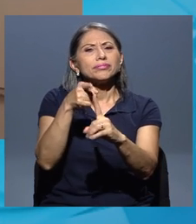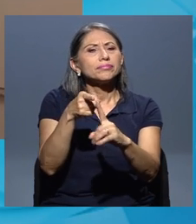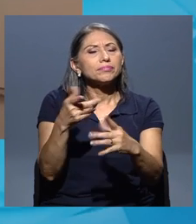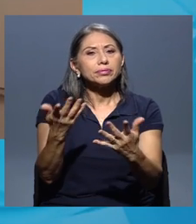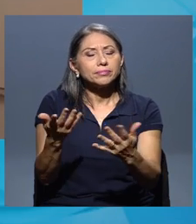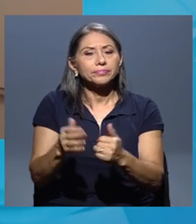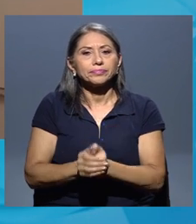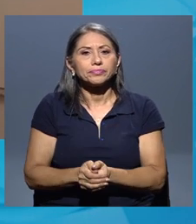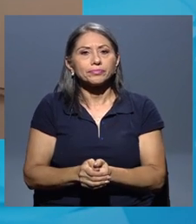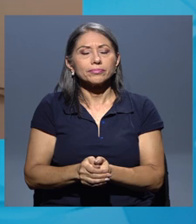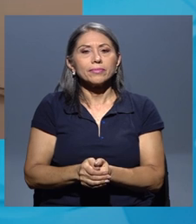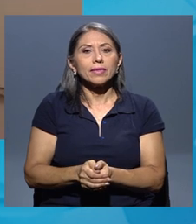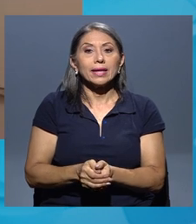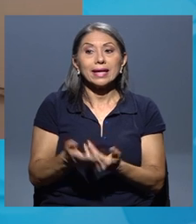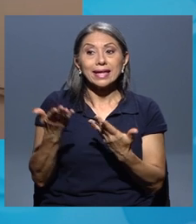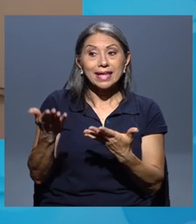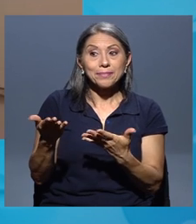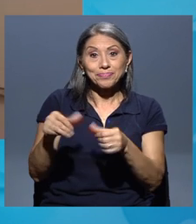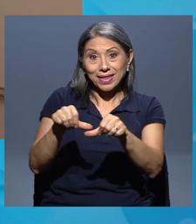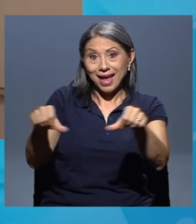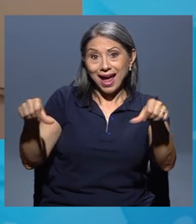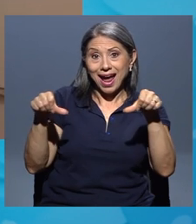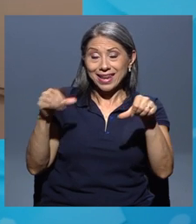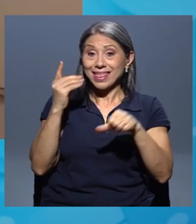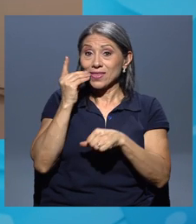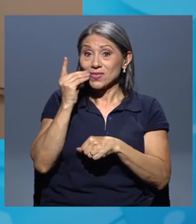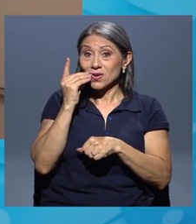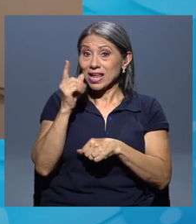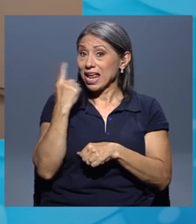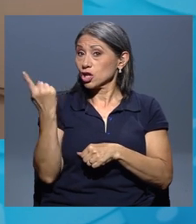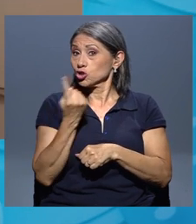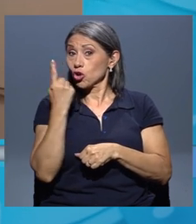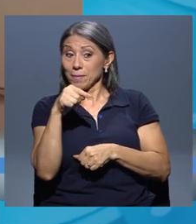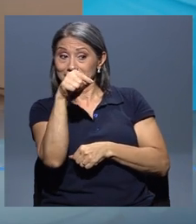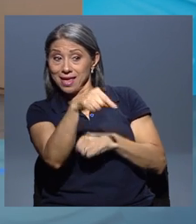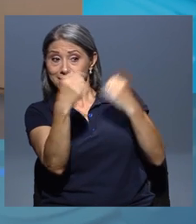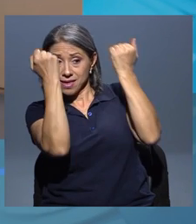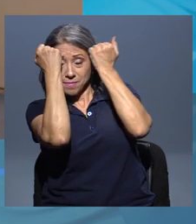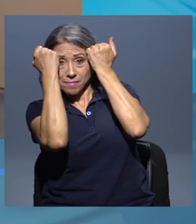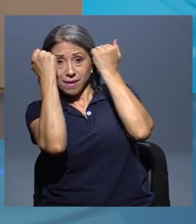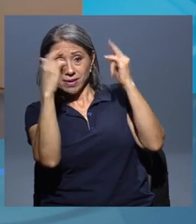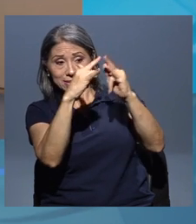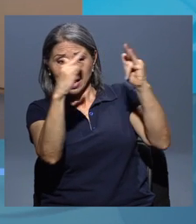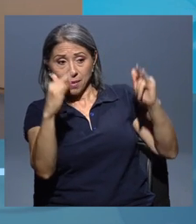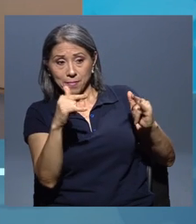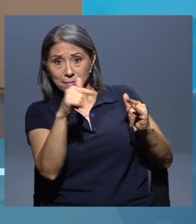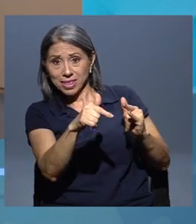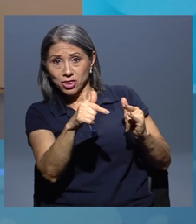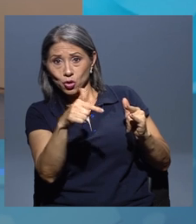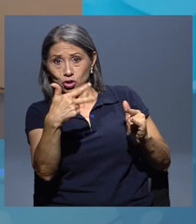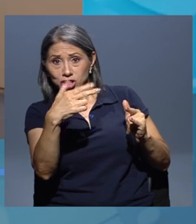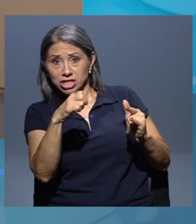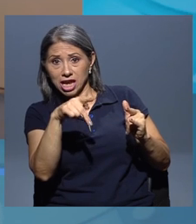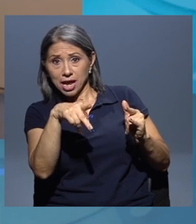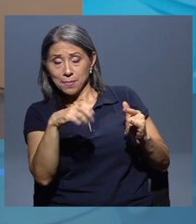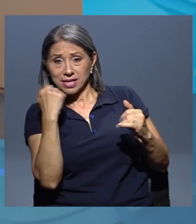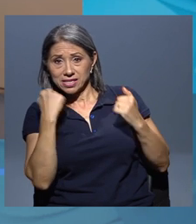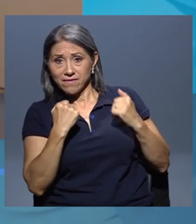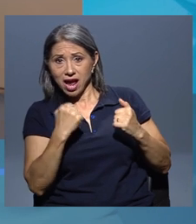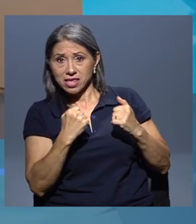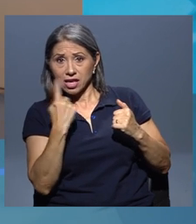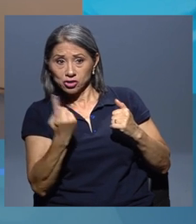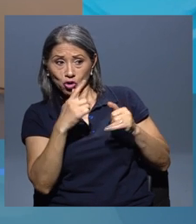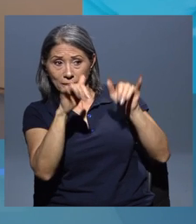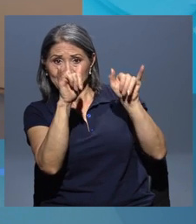la parte de odontología no solo esté en el campamento de Chépez de Baña como está en este momento, que en realidad